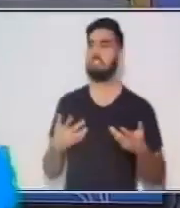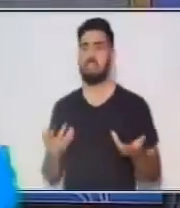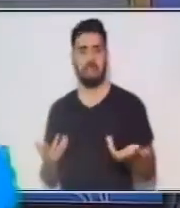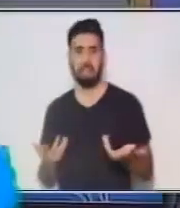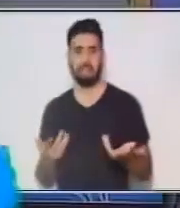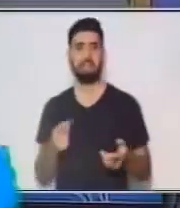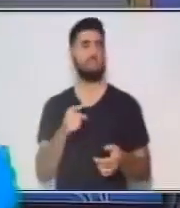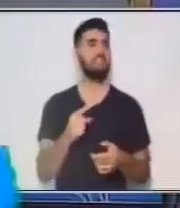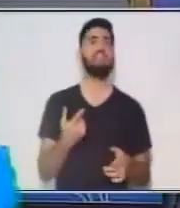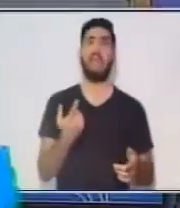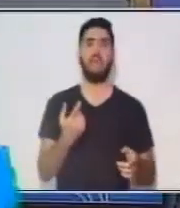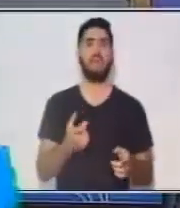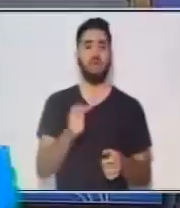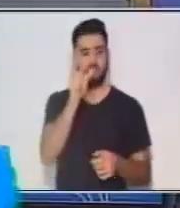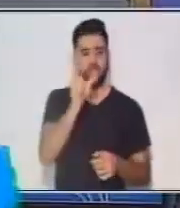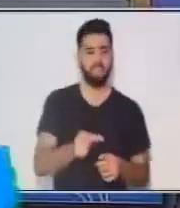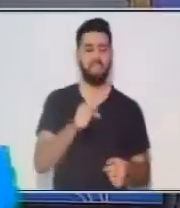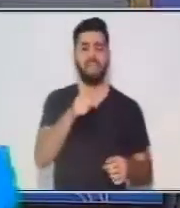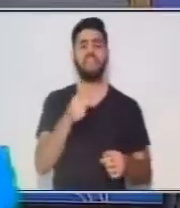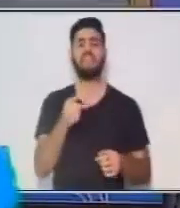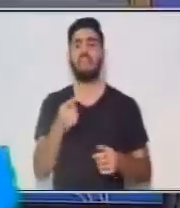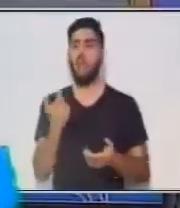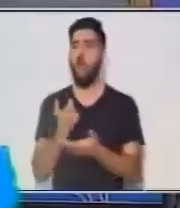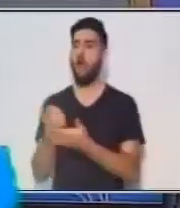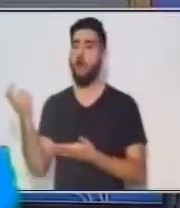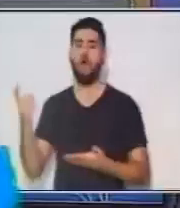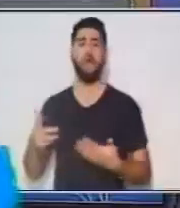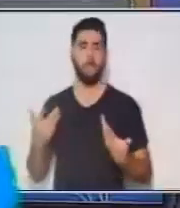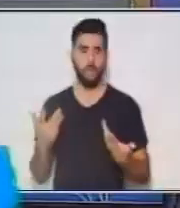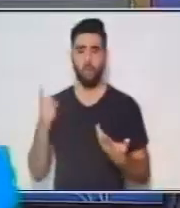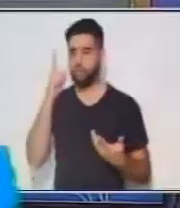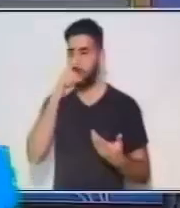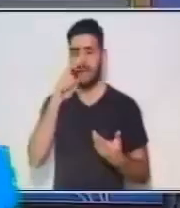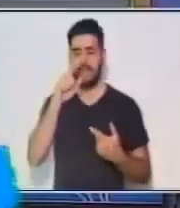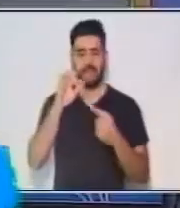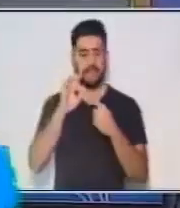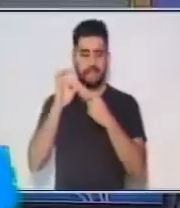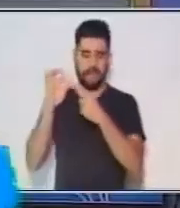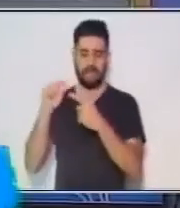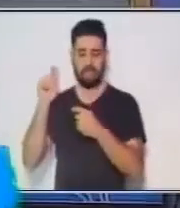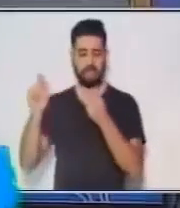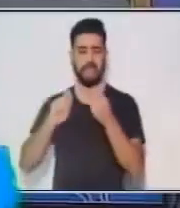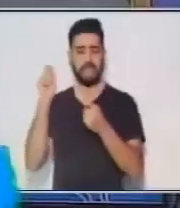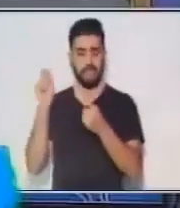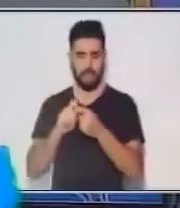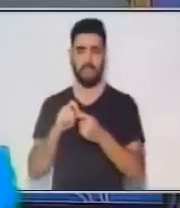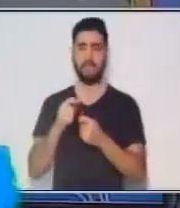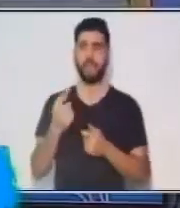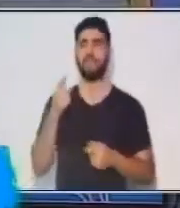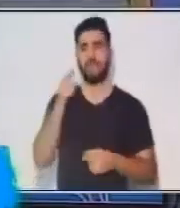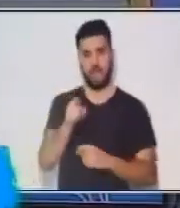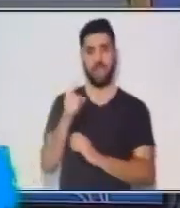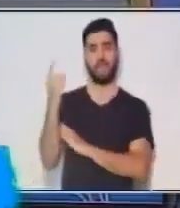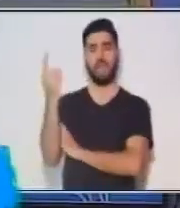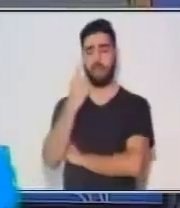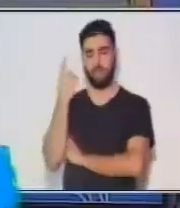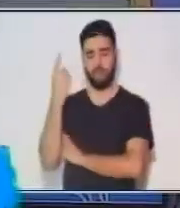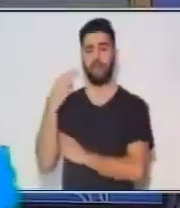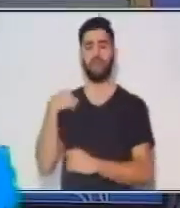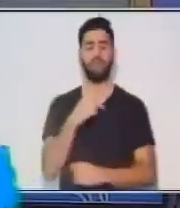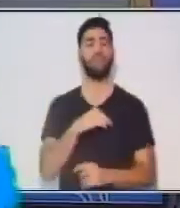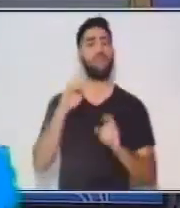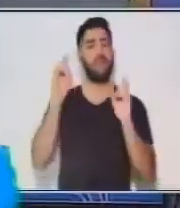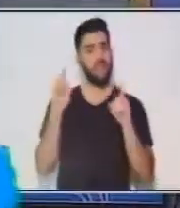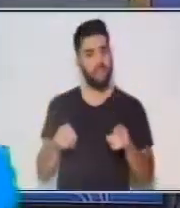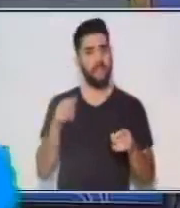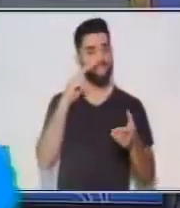No tenemos un sujeto, no tenemos un núcleo o alguien específico de quien se está hablando. Es por eso la importancia. Dejamos leer bien